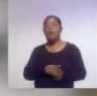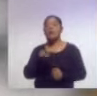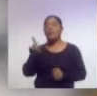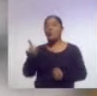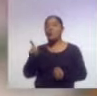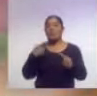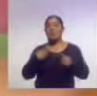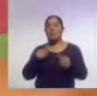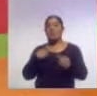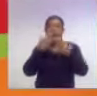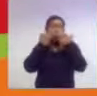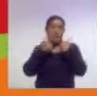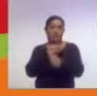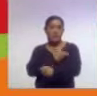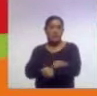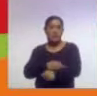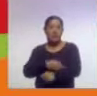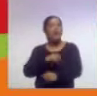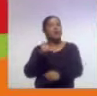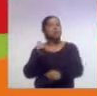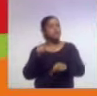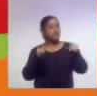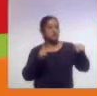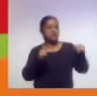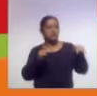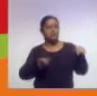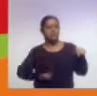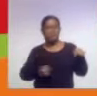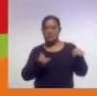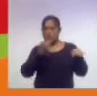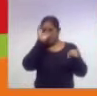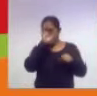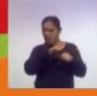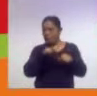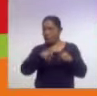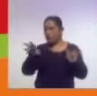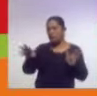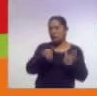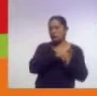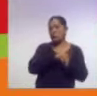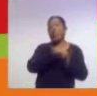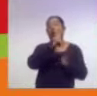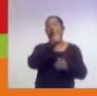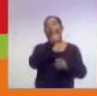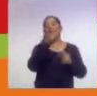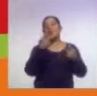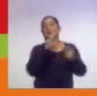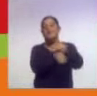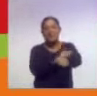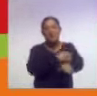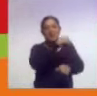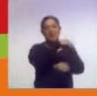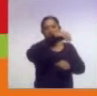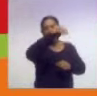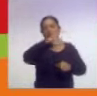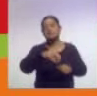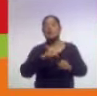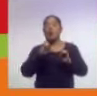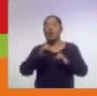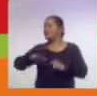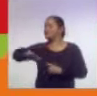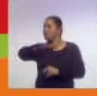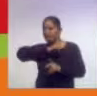familia, era acogido por él mismo, por la misma cultura, por otras parejas o por el cuidado total de todos,